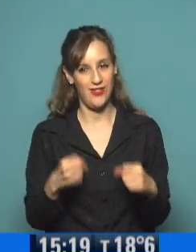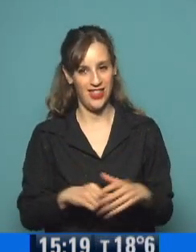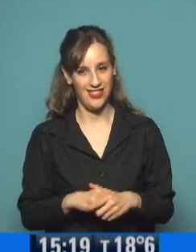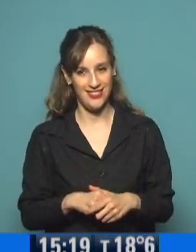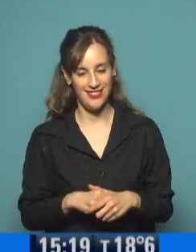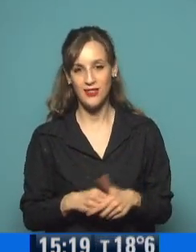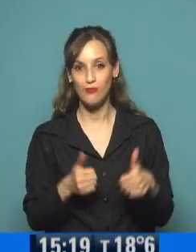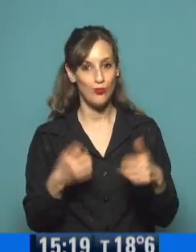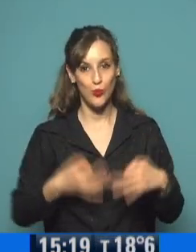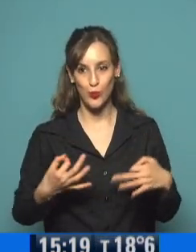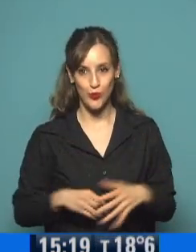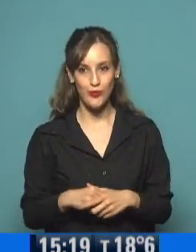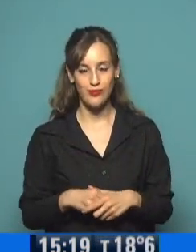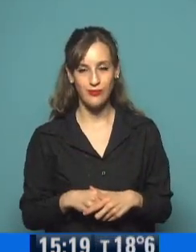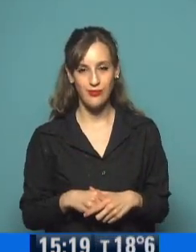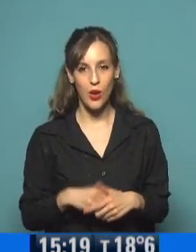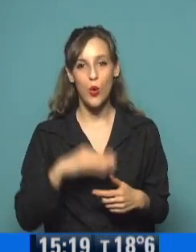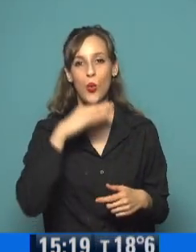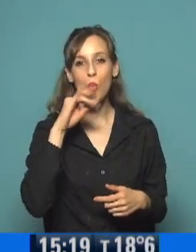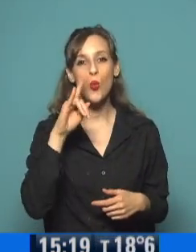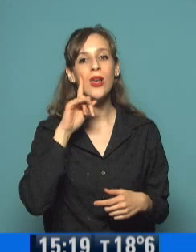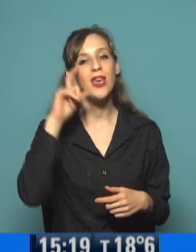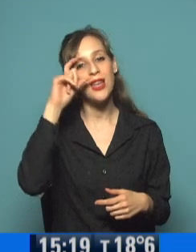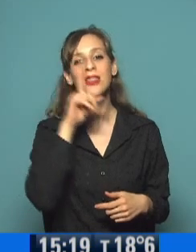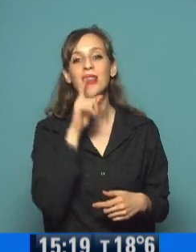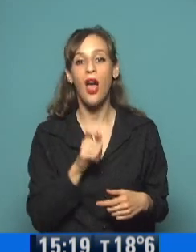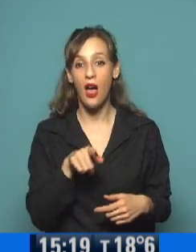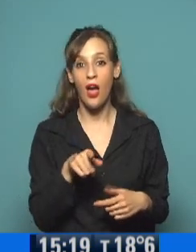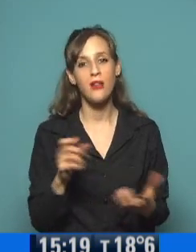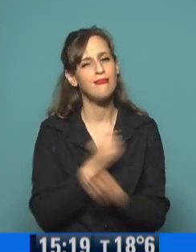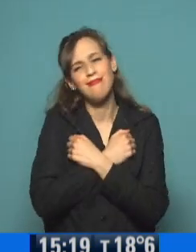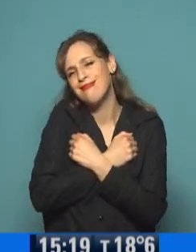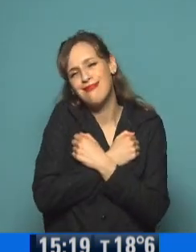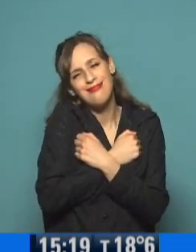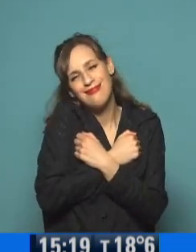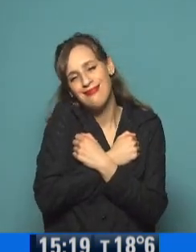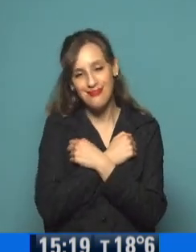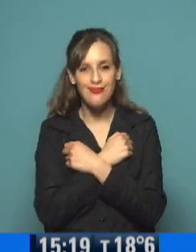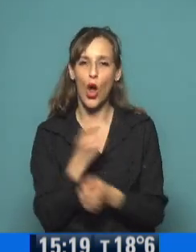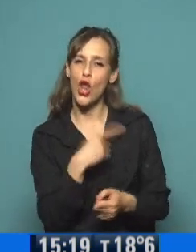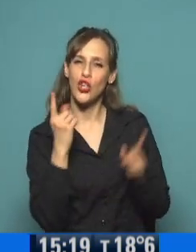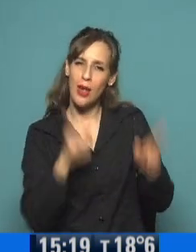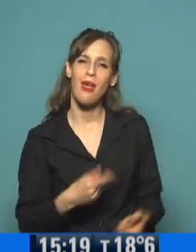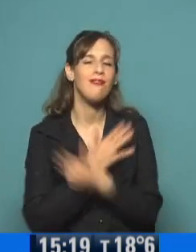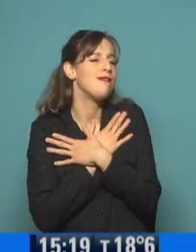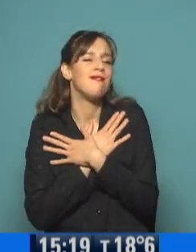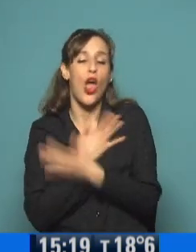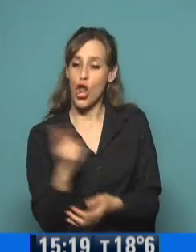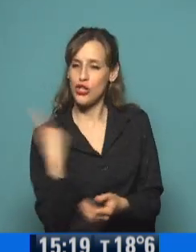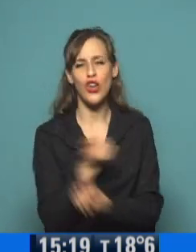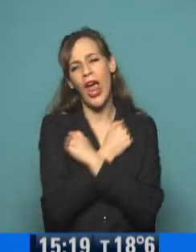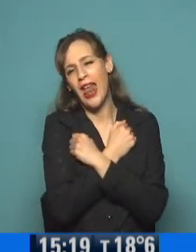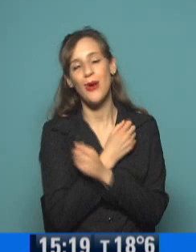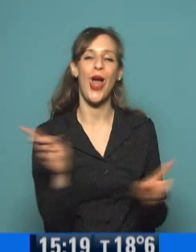¡Qué buena lista! Julieta de Pablo Podestá nos dice... ¡Nos quiero mucho! Nosotros también nos queremos mucho. ¡No,